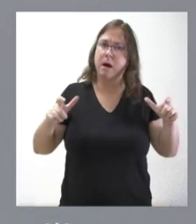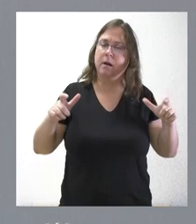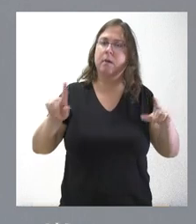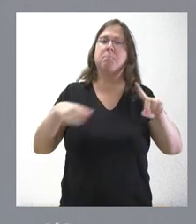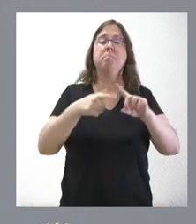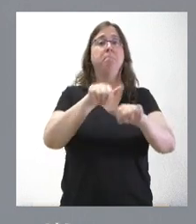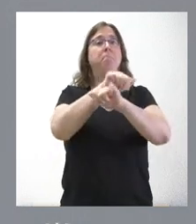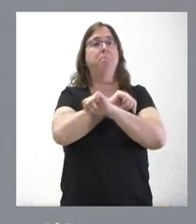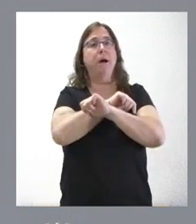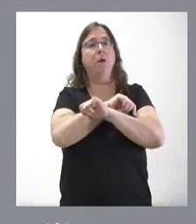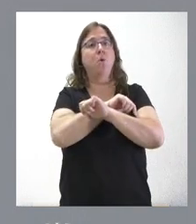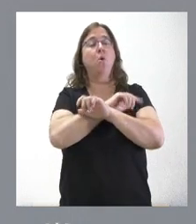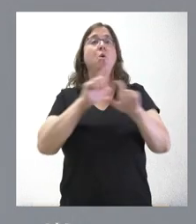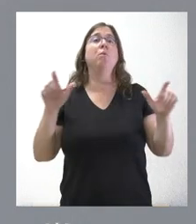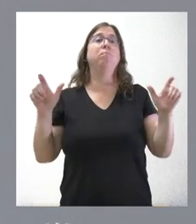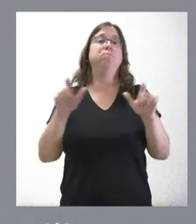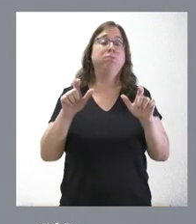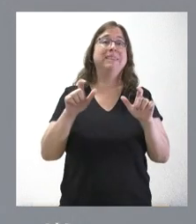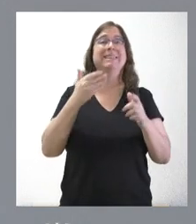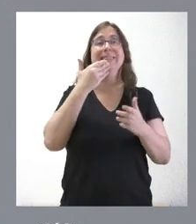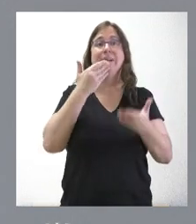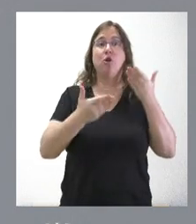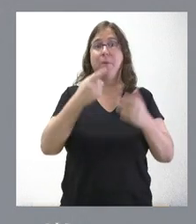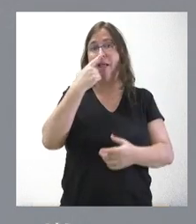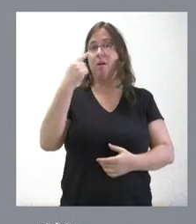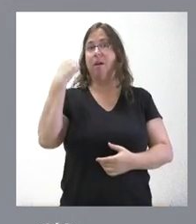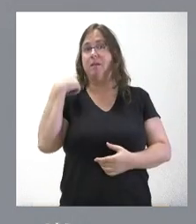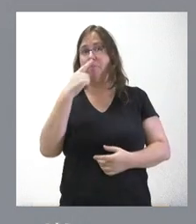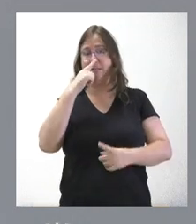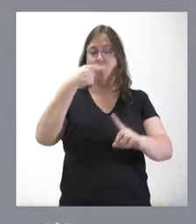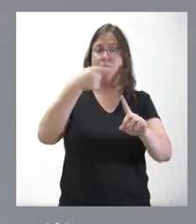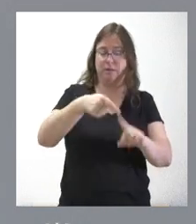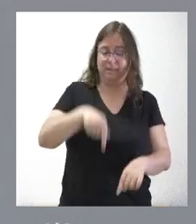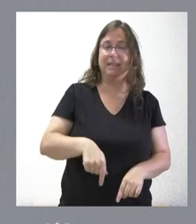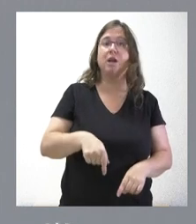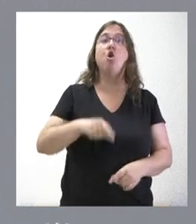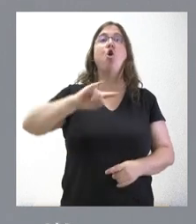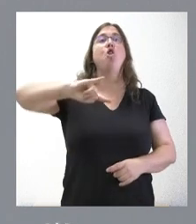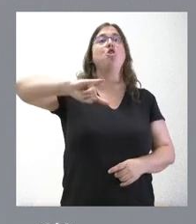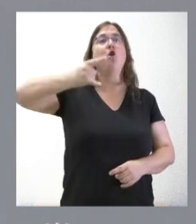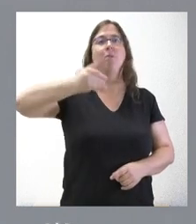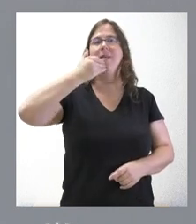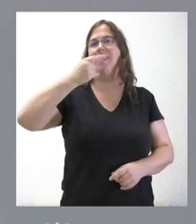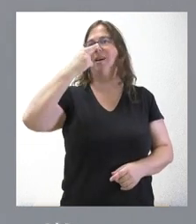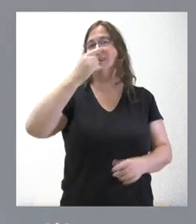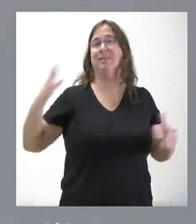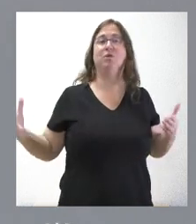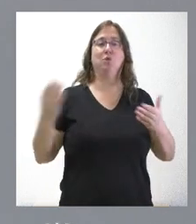bajando la tasa de paro. En este caso, en términos interanuales, la bajada del paro en Castilla y León es el doble de lo que bajó en el